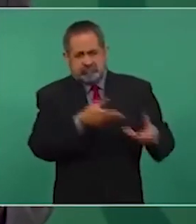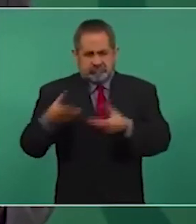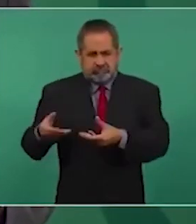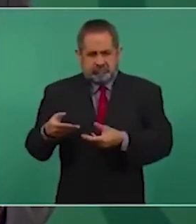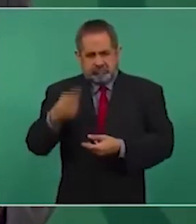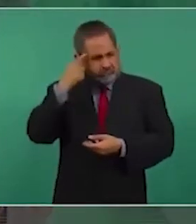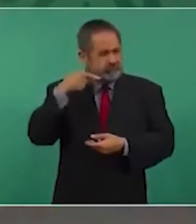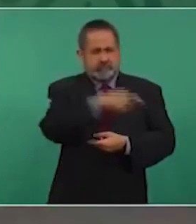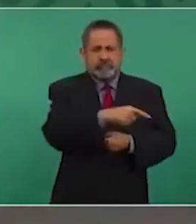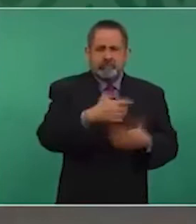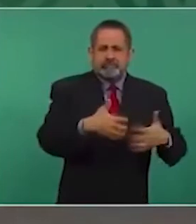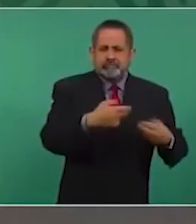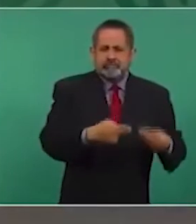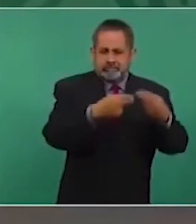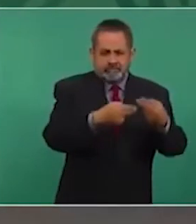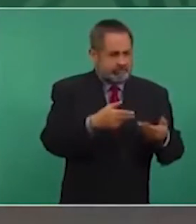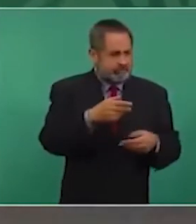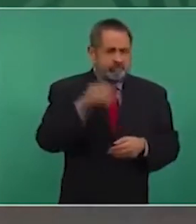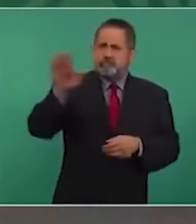una farmacéutica, contra un país.